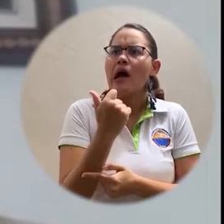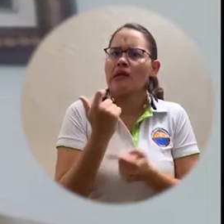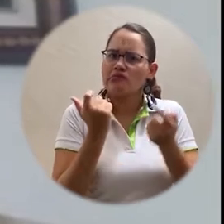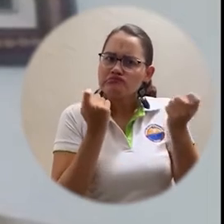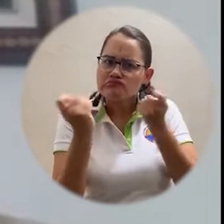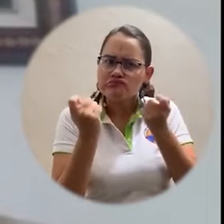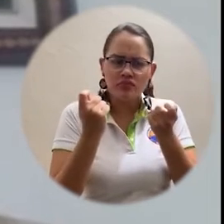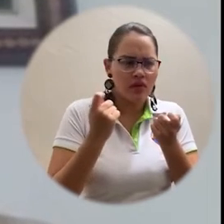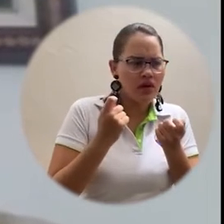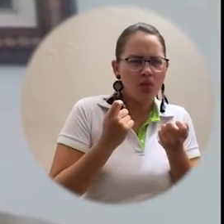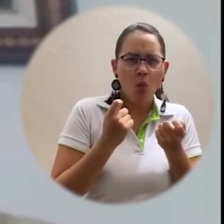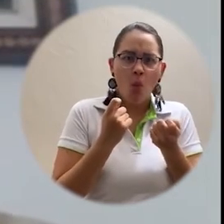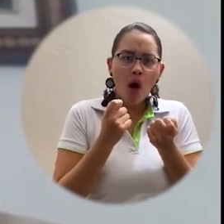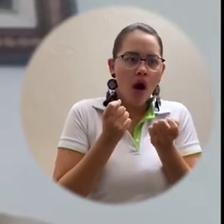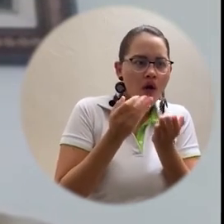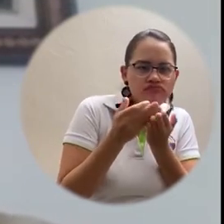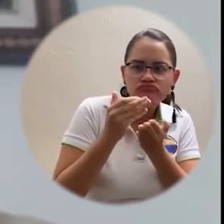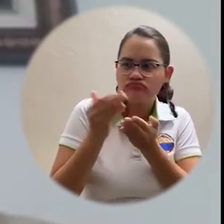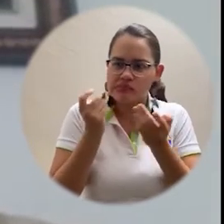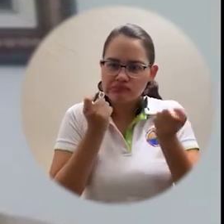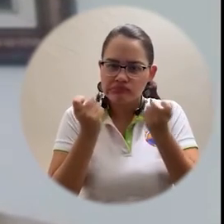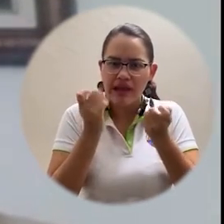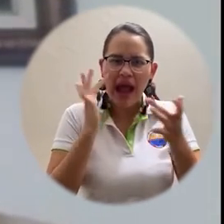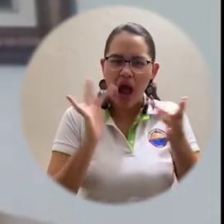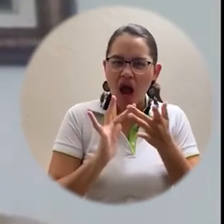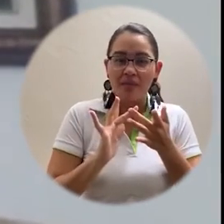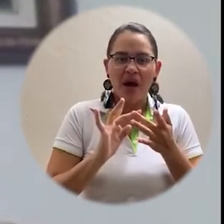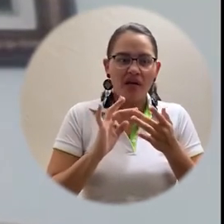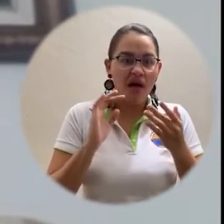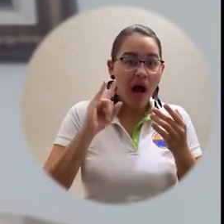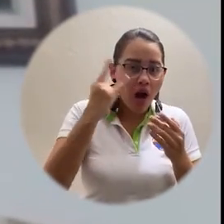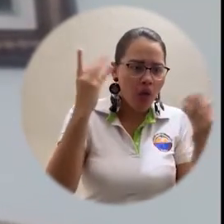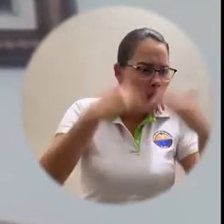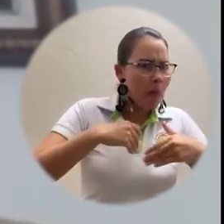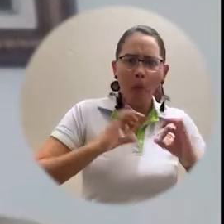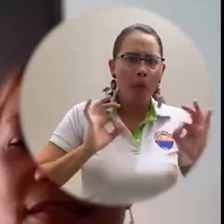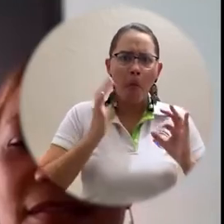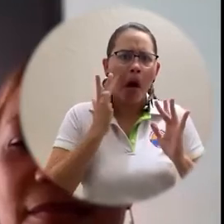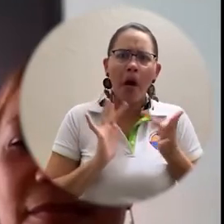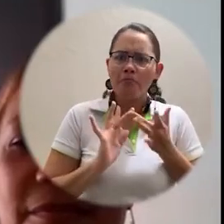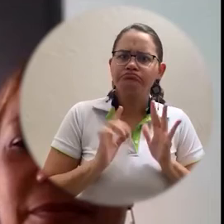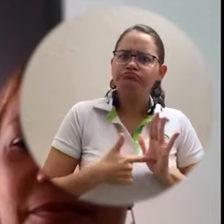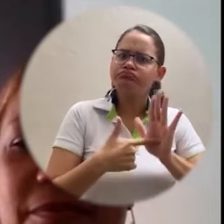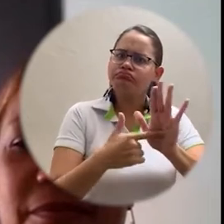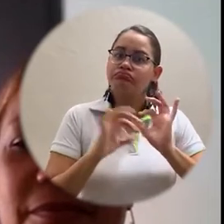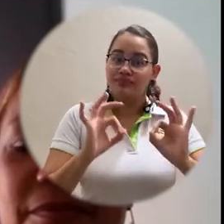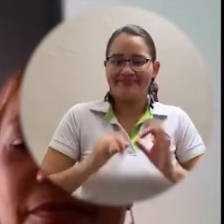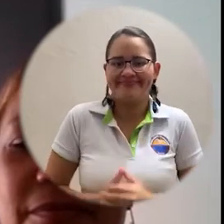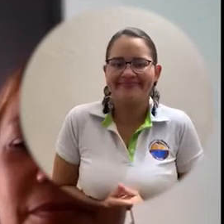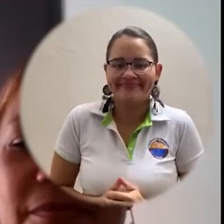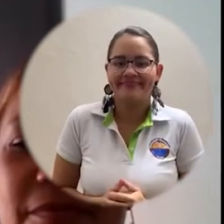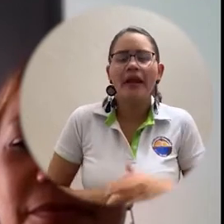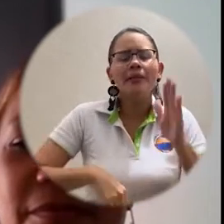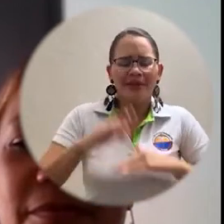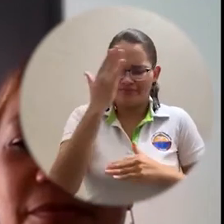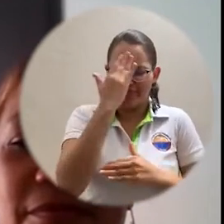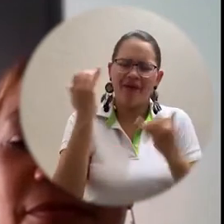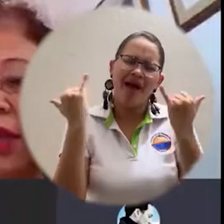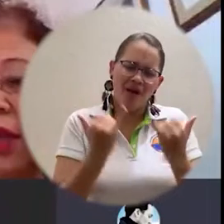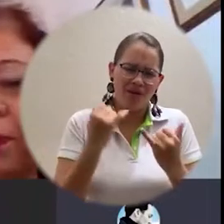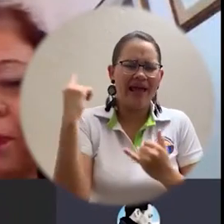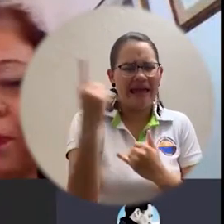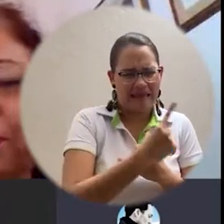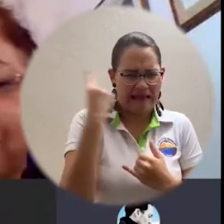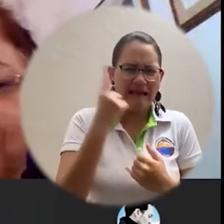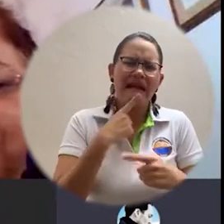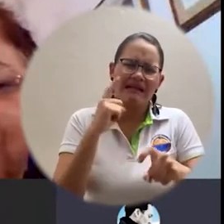administrativo muy, muy, muy claro, muy transparente y sobre todo muy acertado. La inusual situación de aislamiento obligatorio debido a la